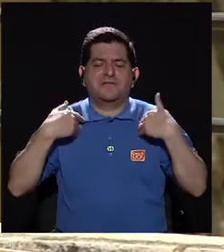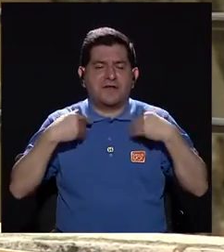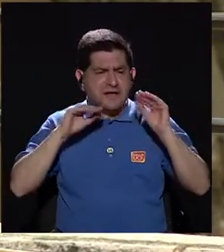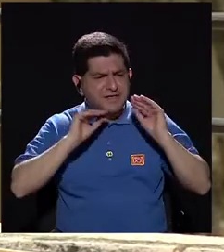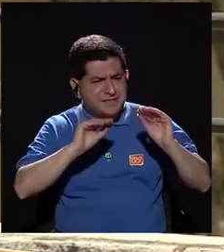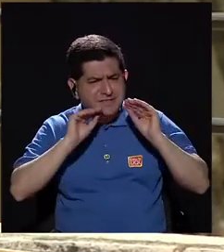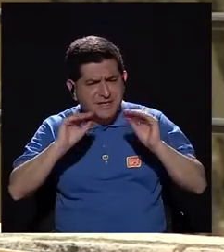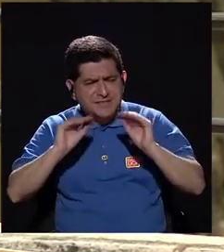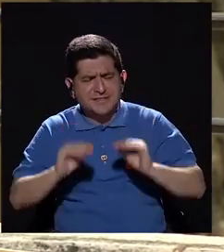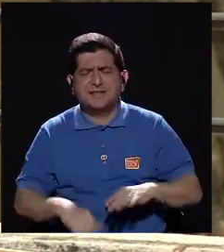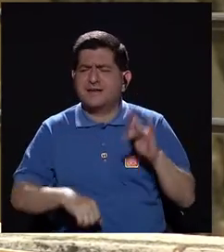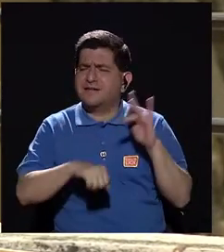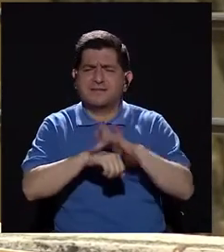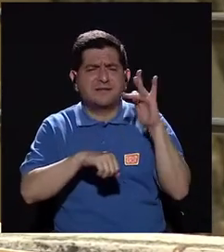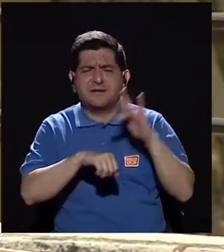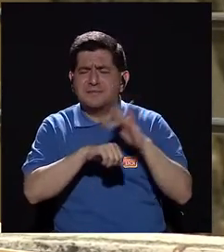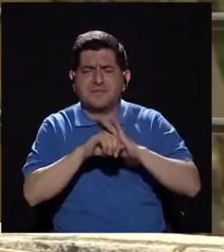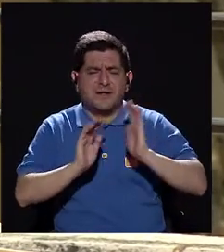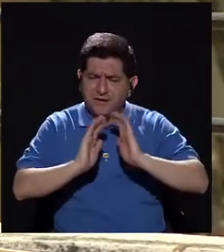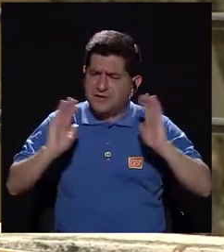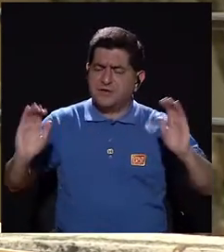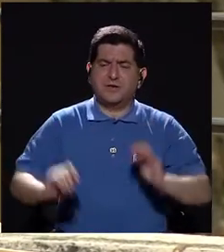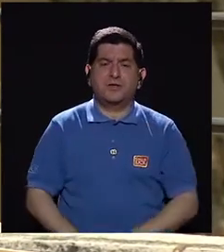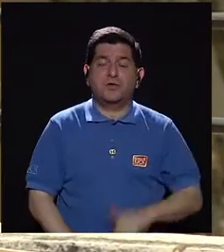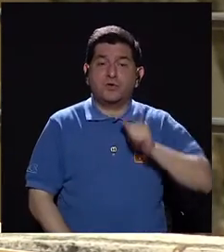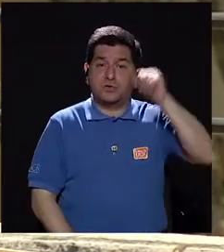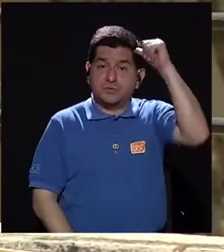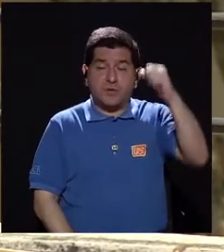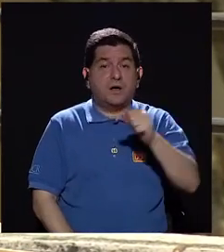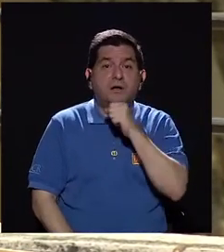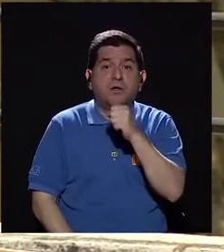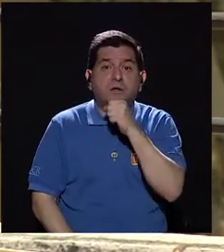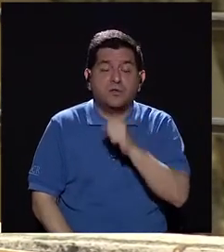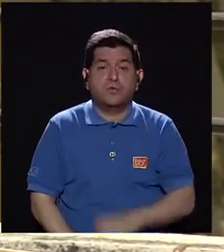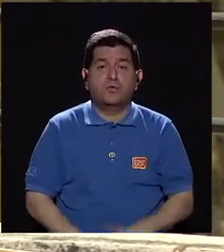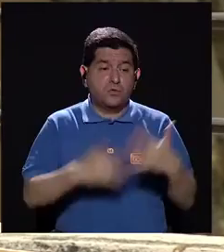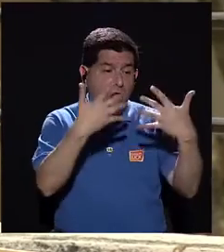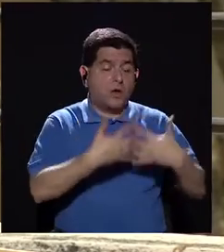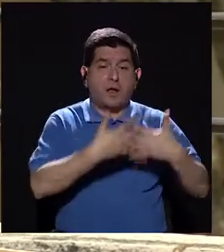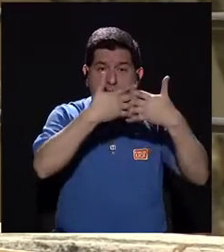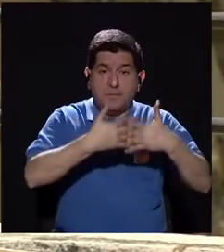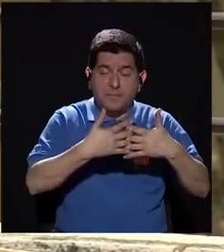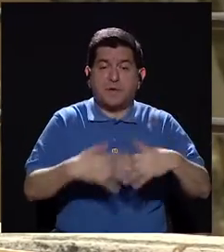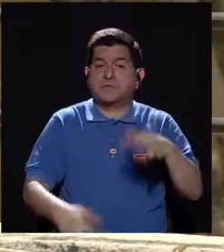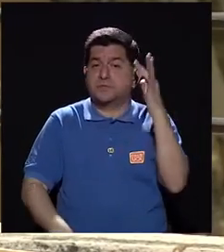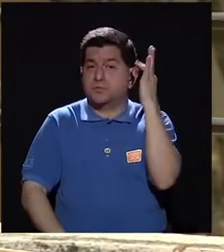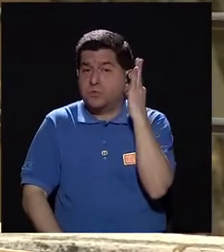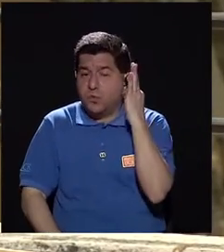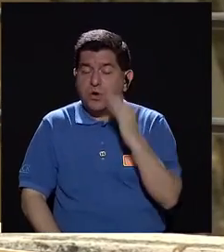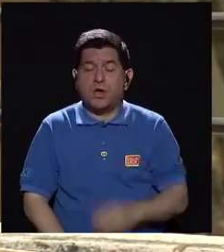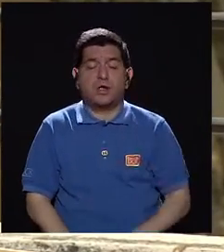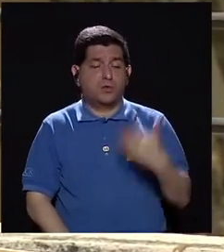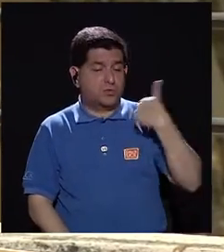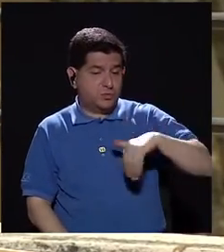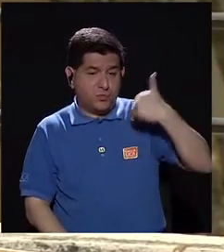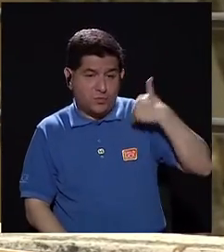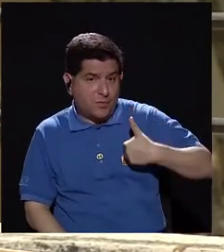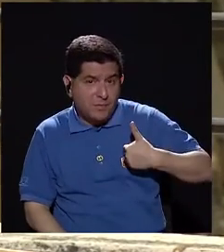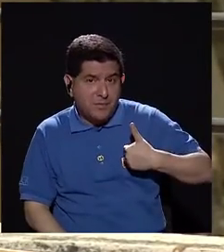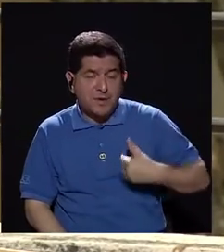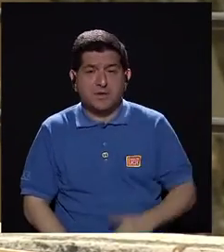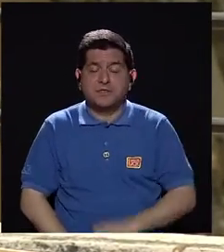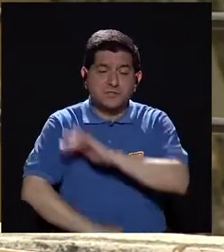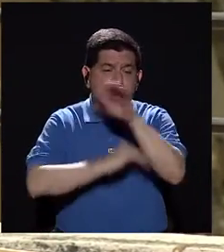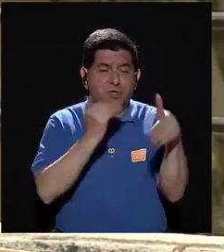Hay que enseñarles la felicidad a los niños desde pequeños. Tenemos para adultos mayores, para empresas, para mujeres, para hombres,